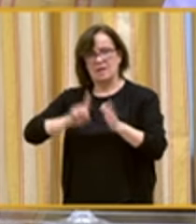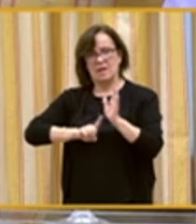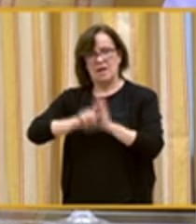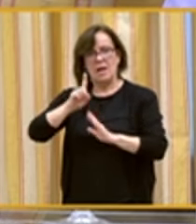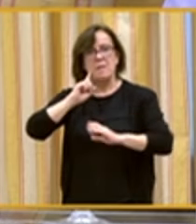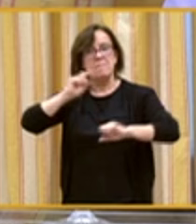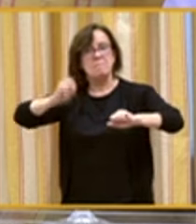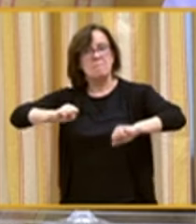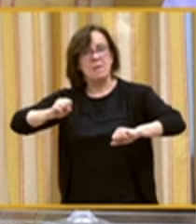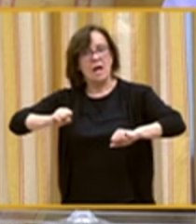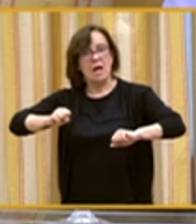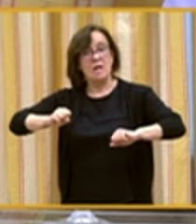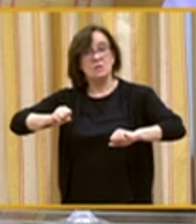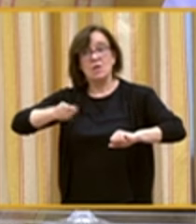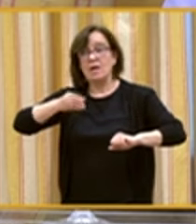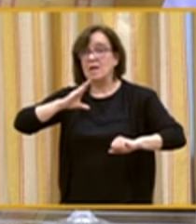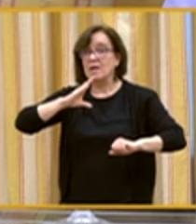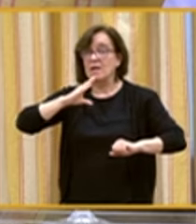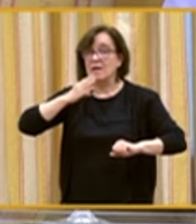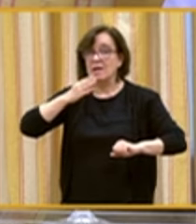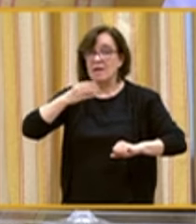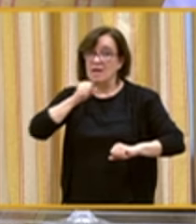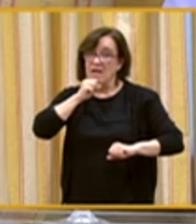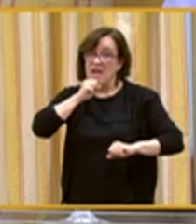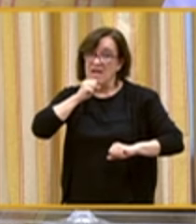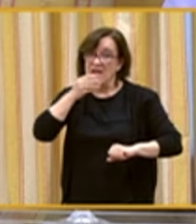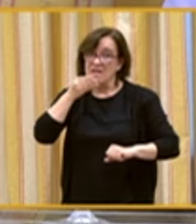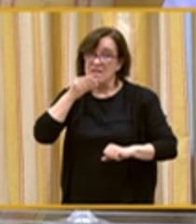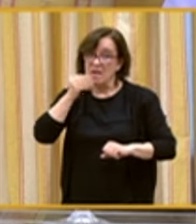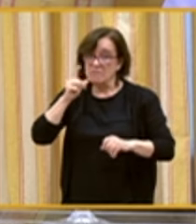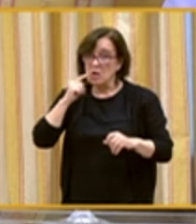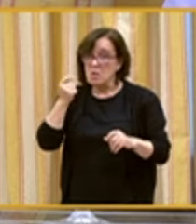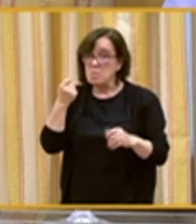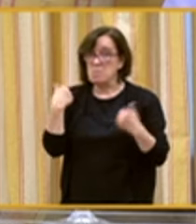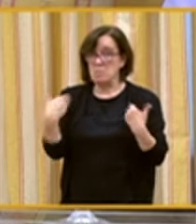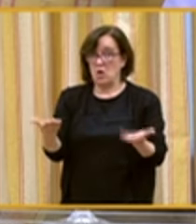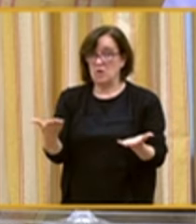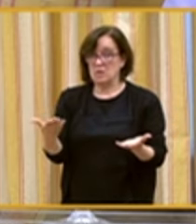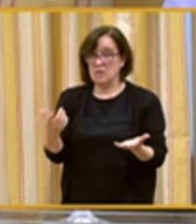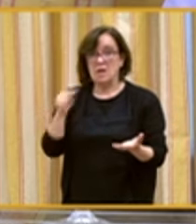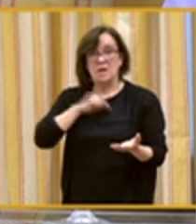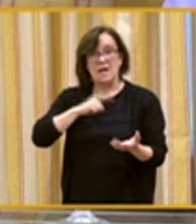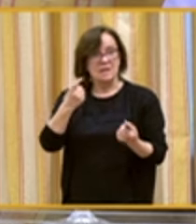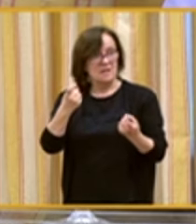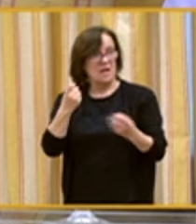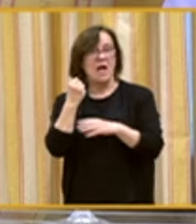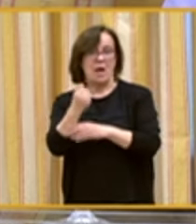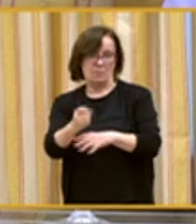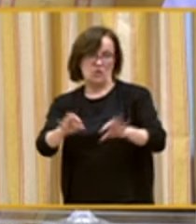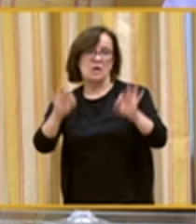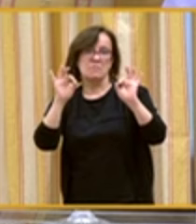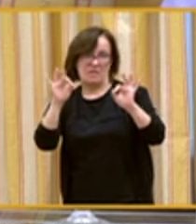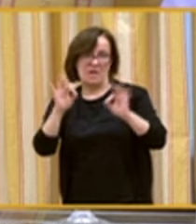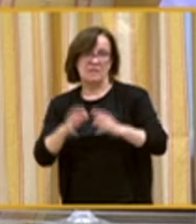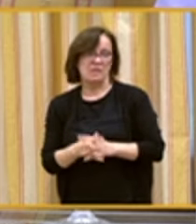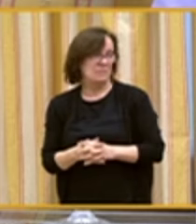mayores. El envejecimiento en muchas personas es prematuro, que precisan de apoyo especializado.